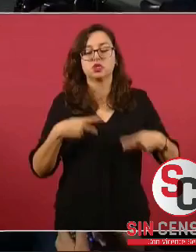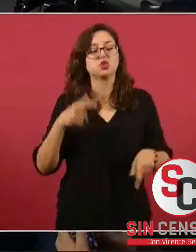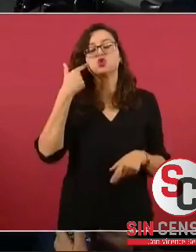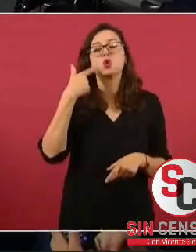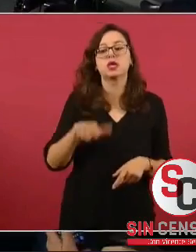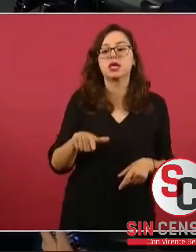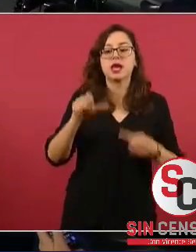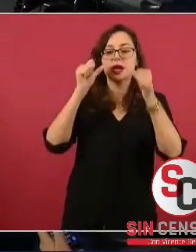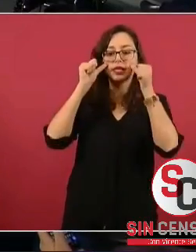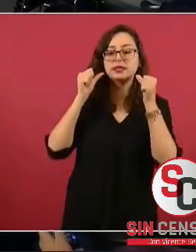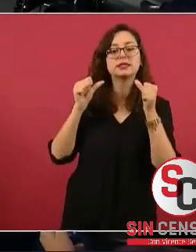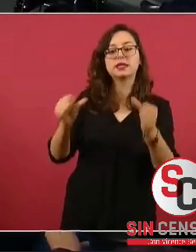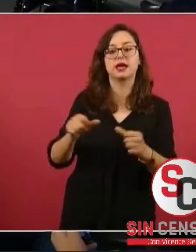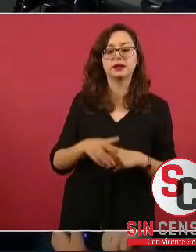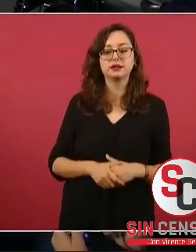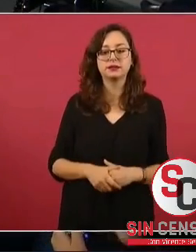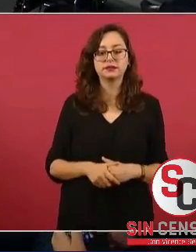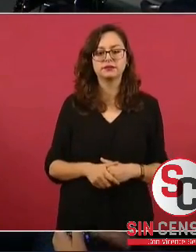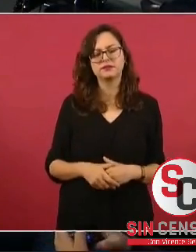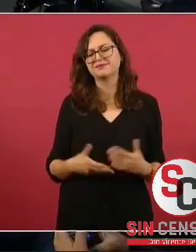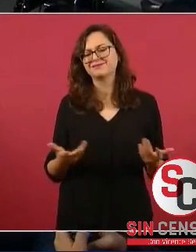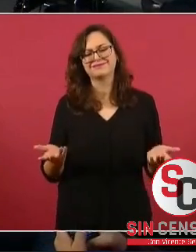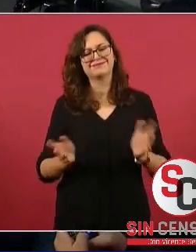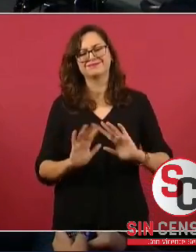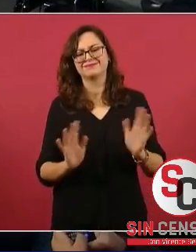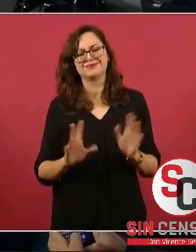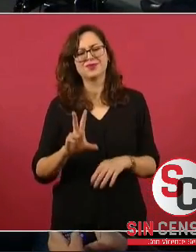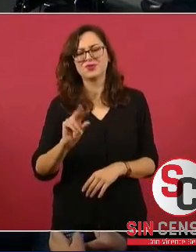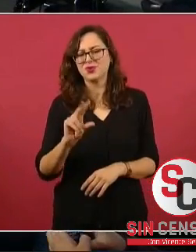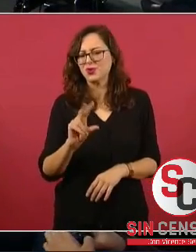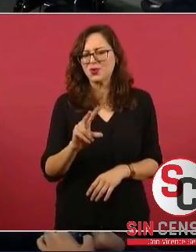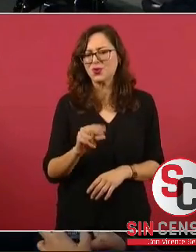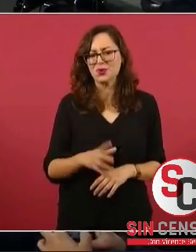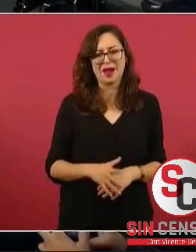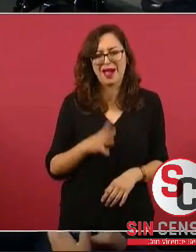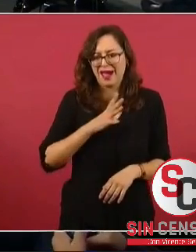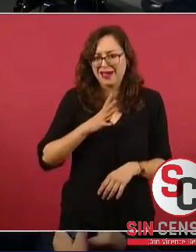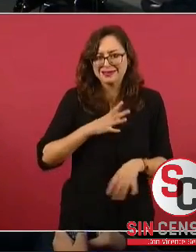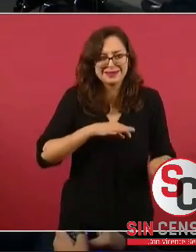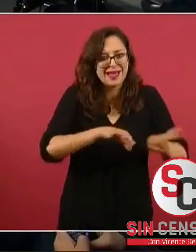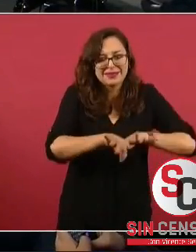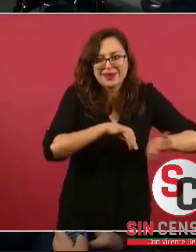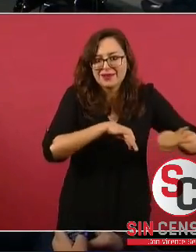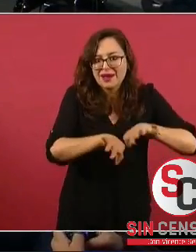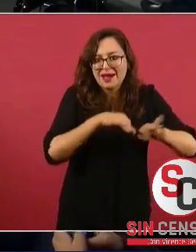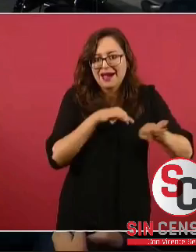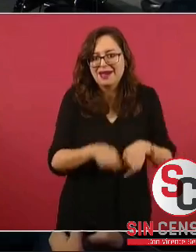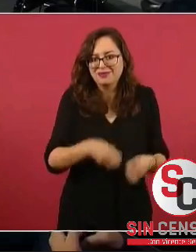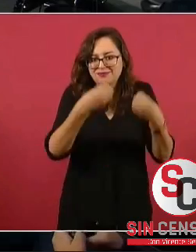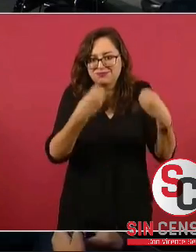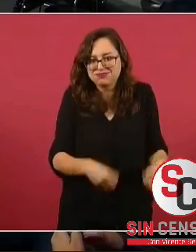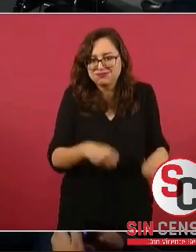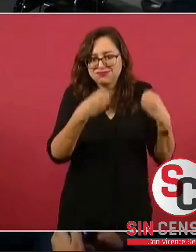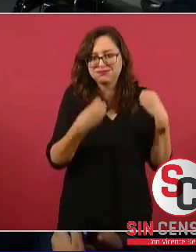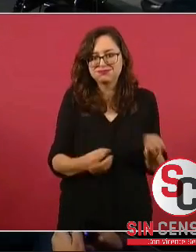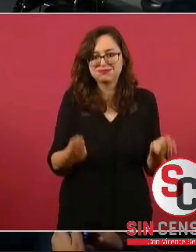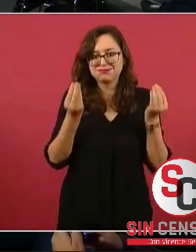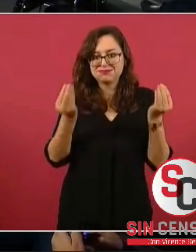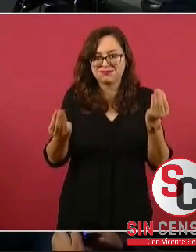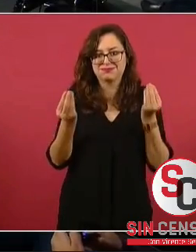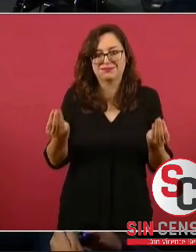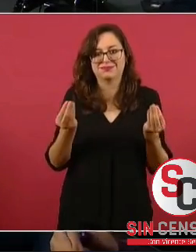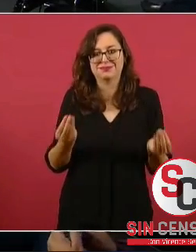Todos escuchan, lo que pasa es que hay bastante trabajo y hay que estar